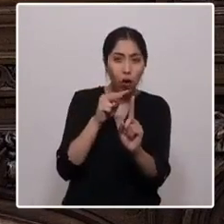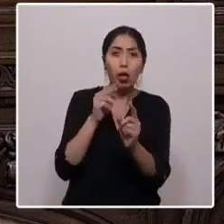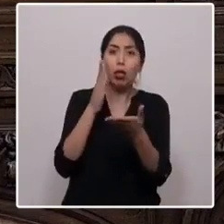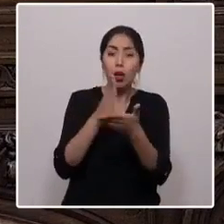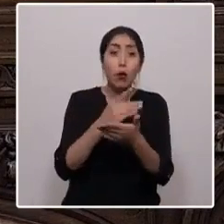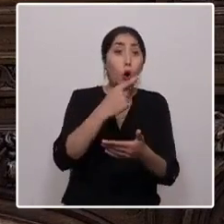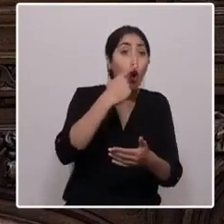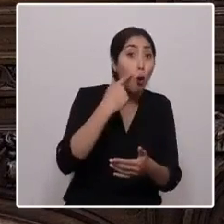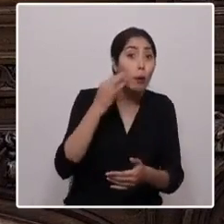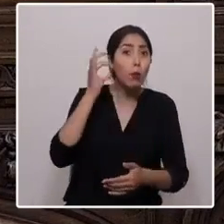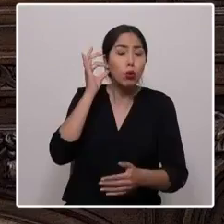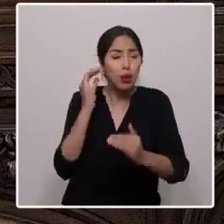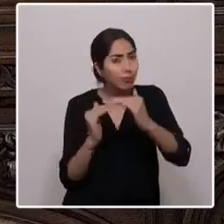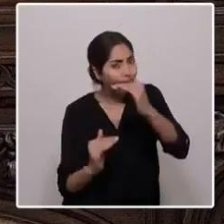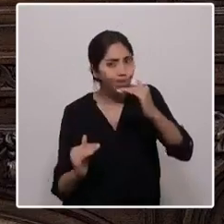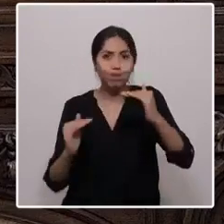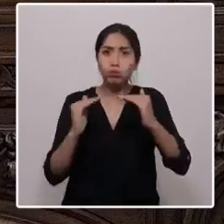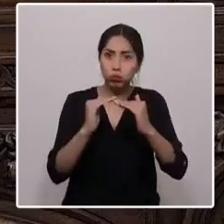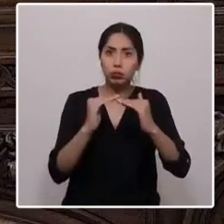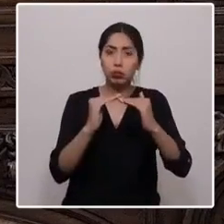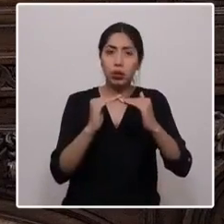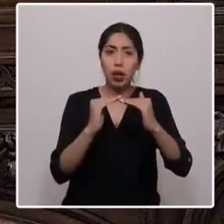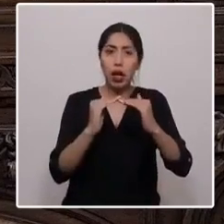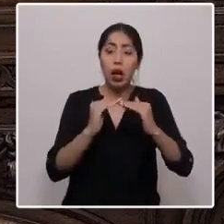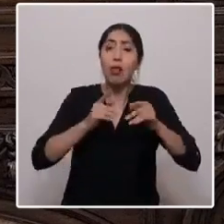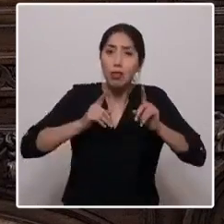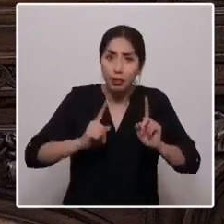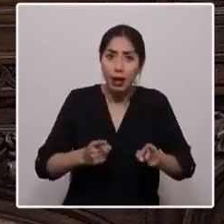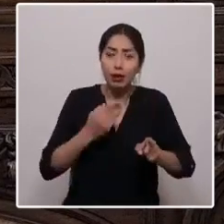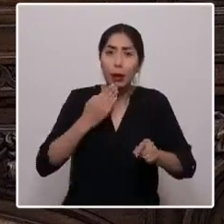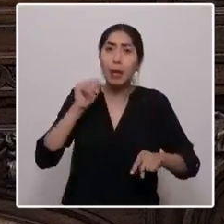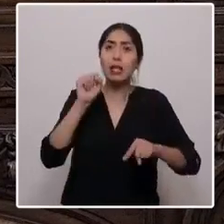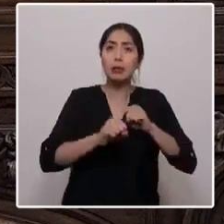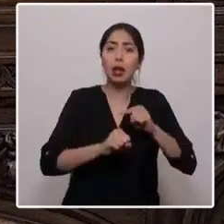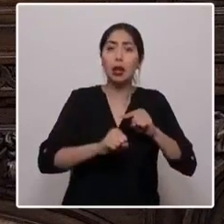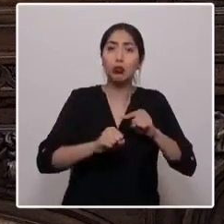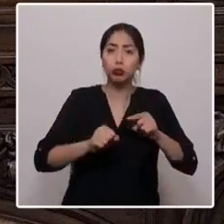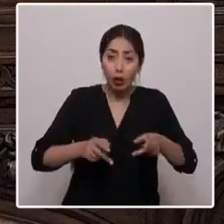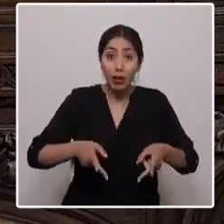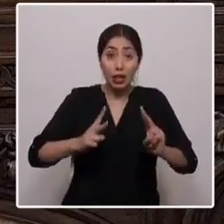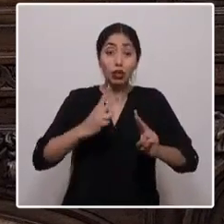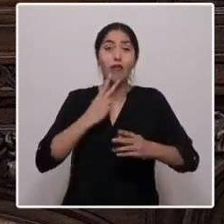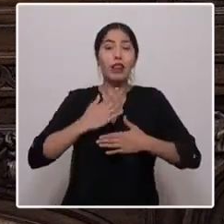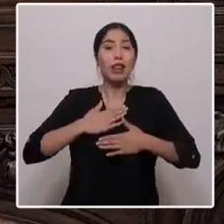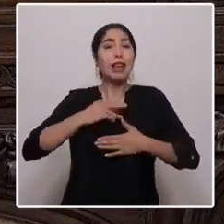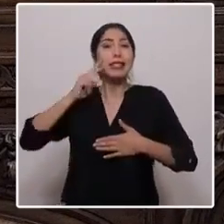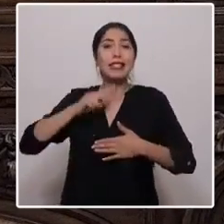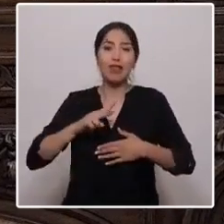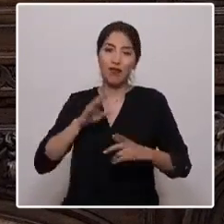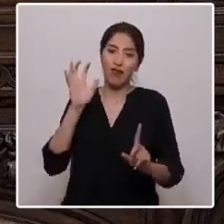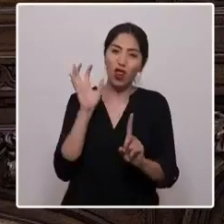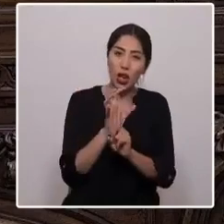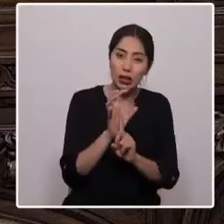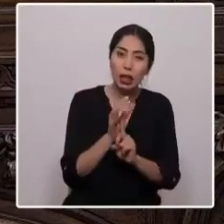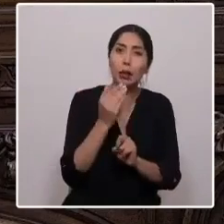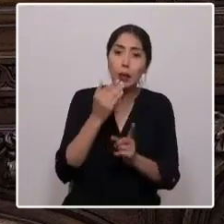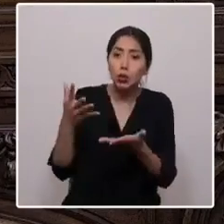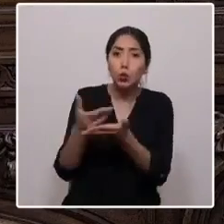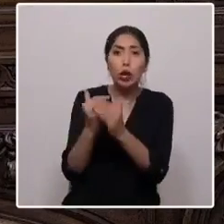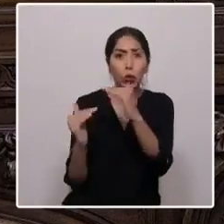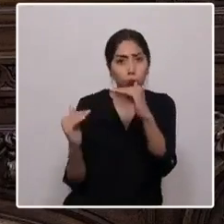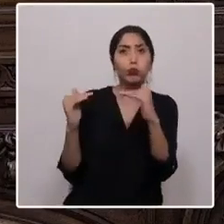y mujeres. Se nos debe reconocer el derecho a tener una vida libre de violencia, igualdad salarial y derechos sexuales y